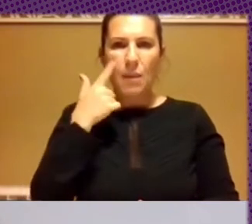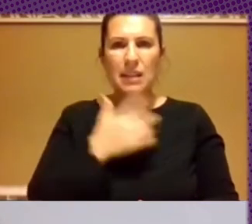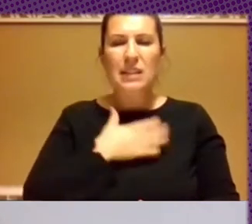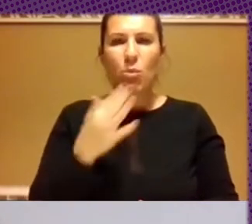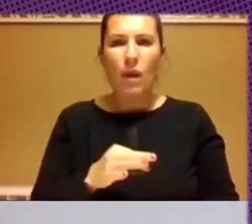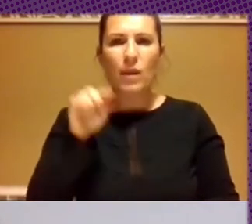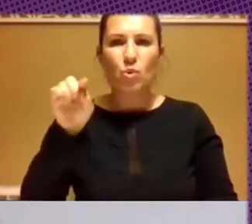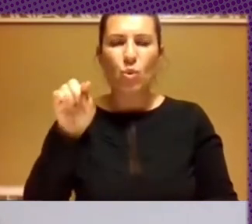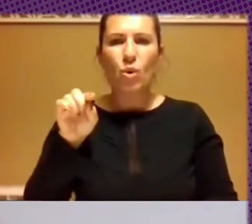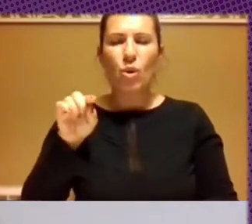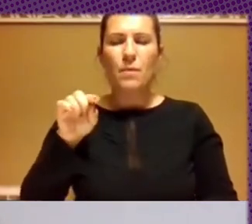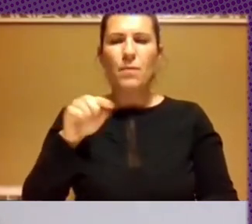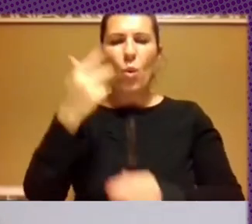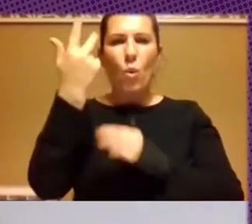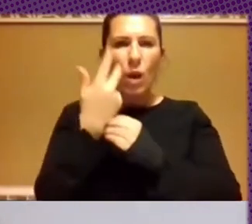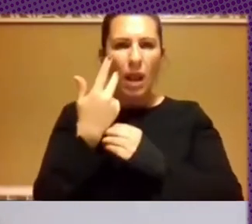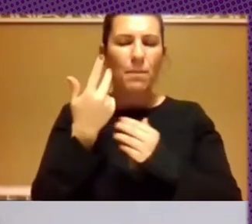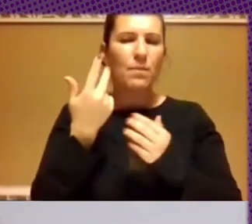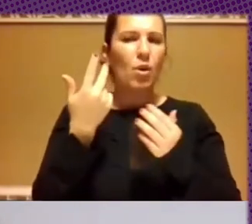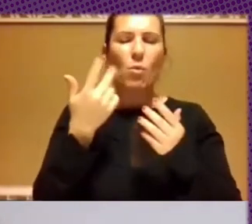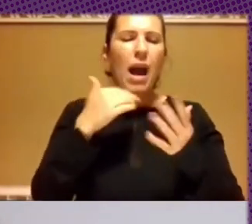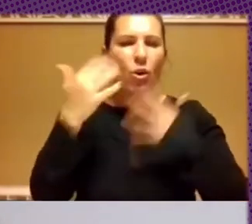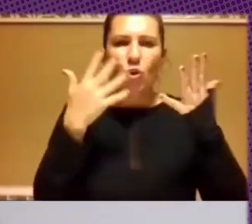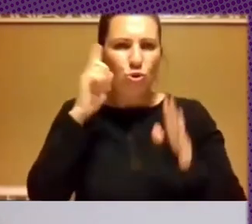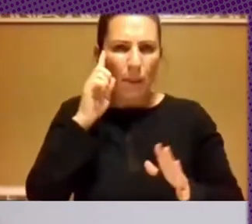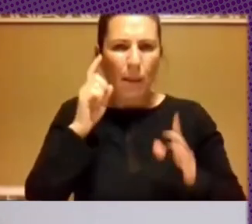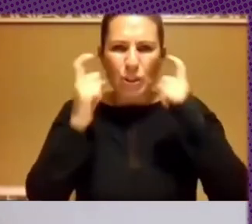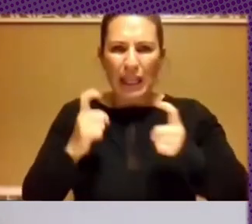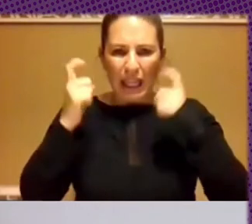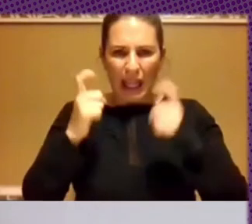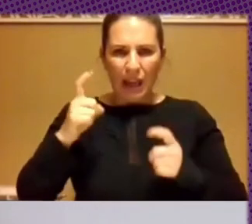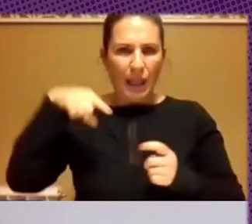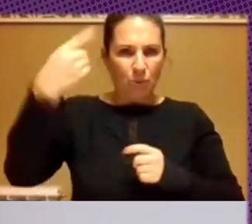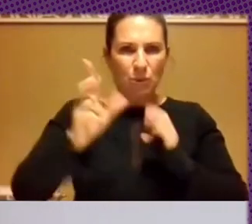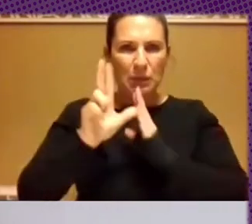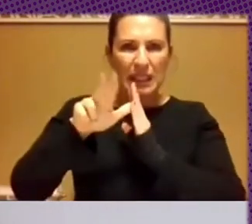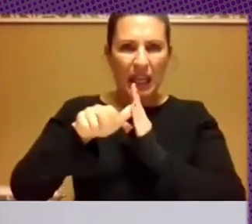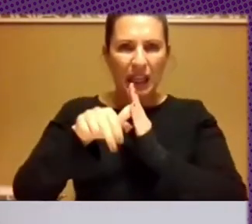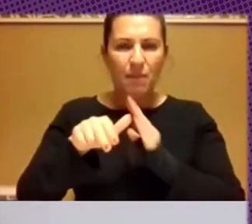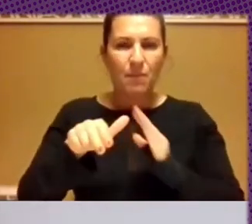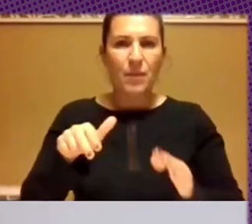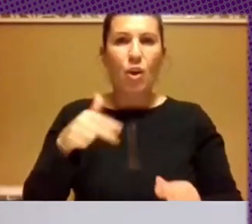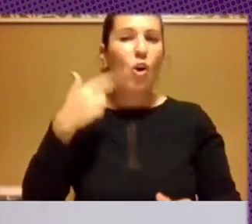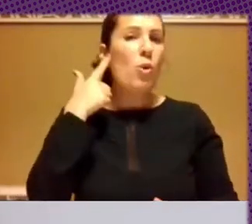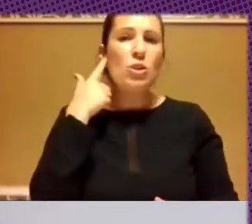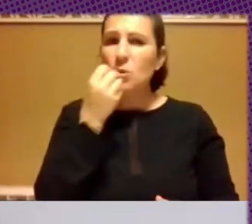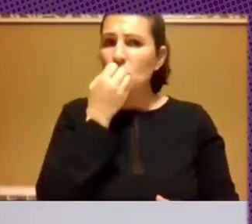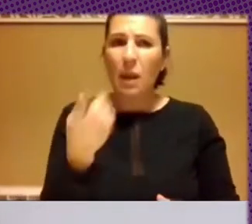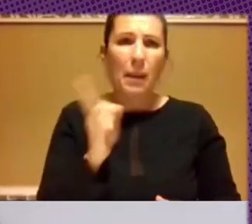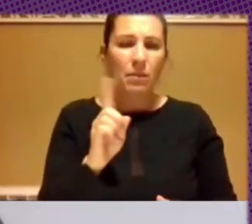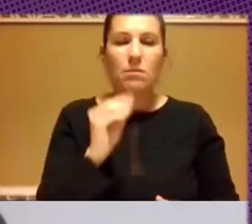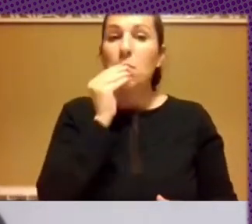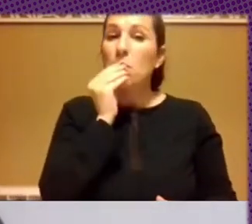la web para CAM, bueno, lo intentamos más adelante, pero como no se escuchaba bien, yo creo que es mejor